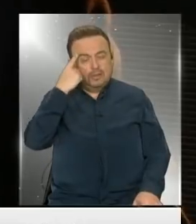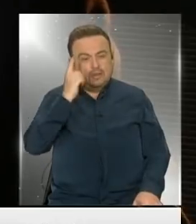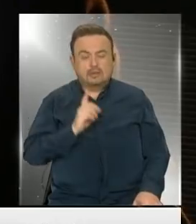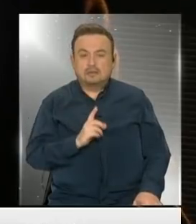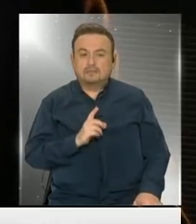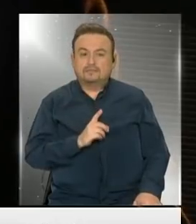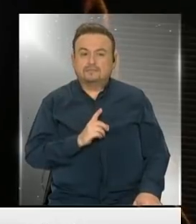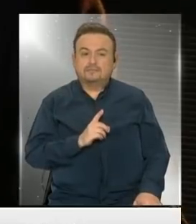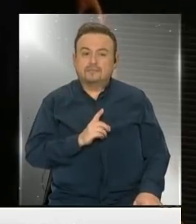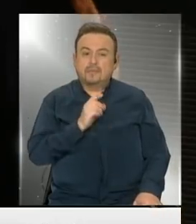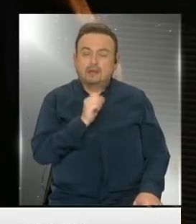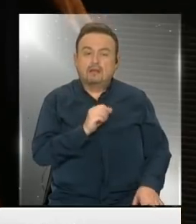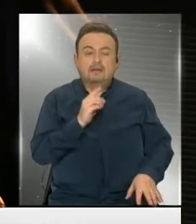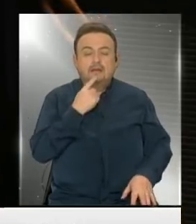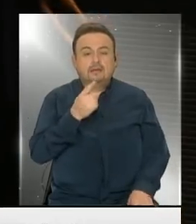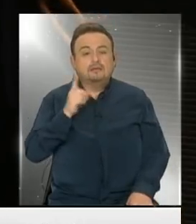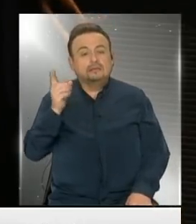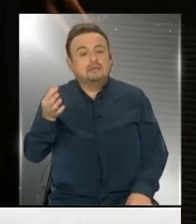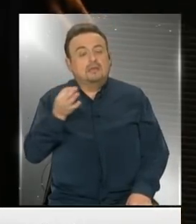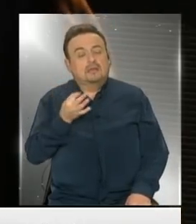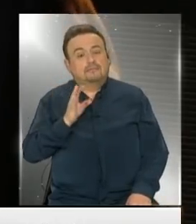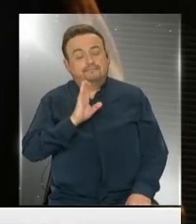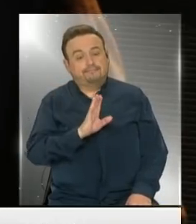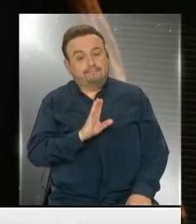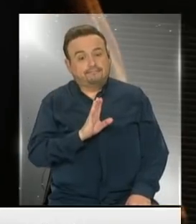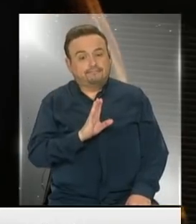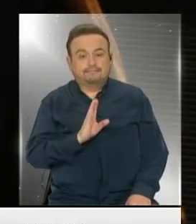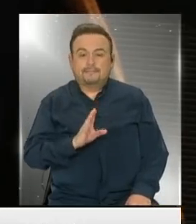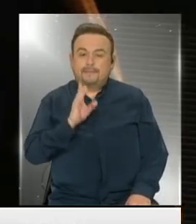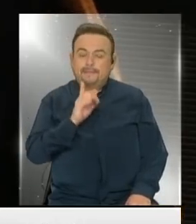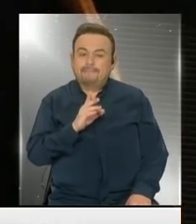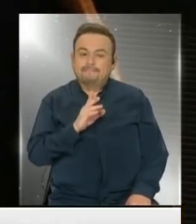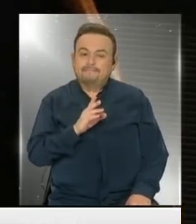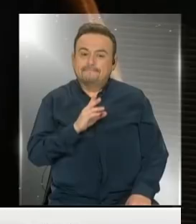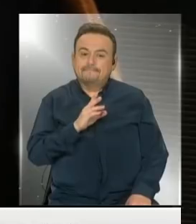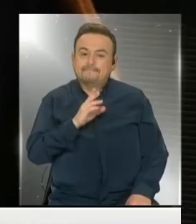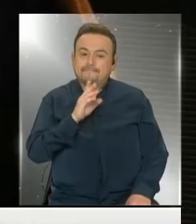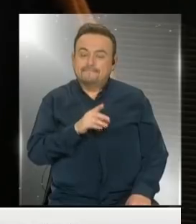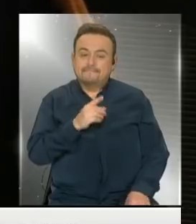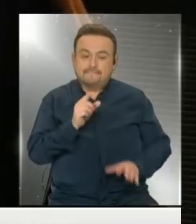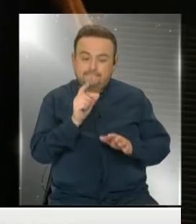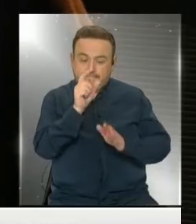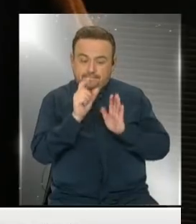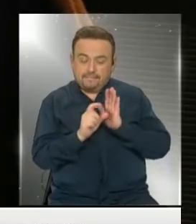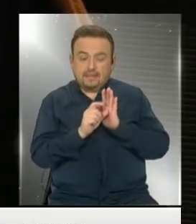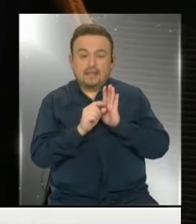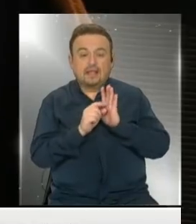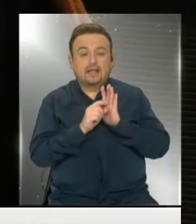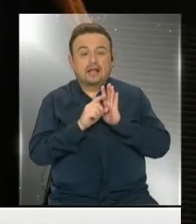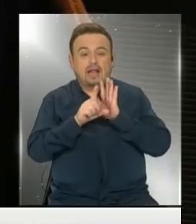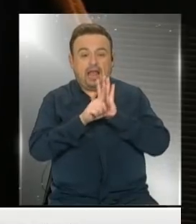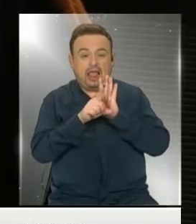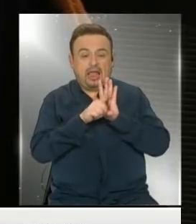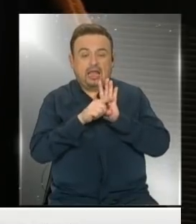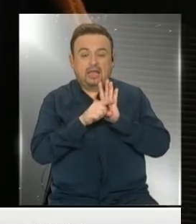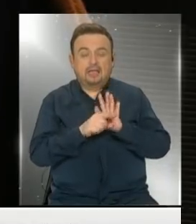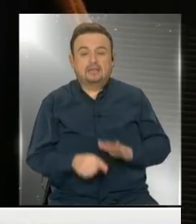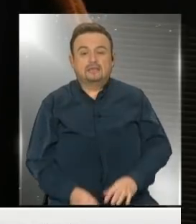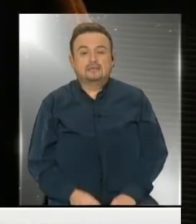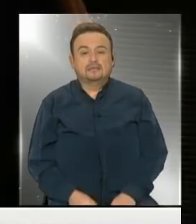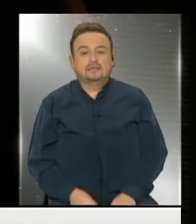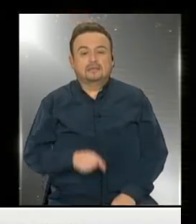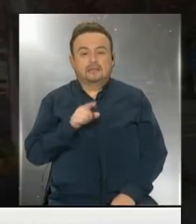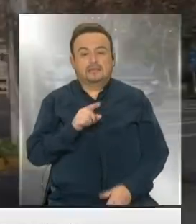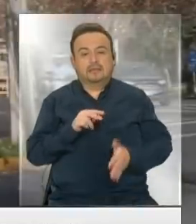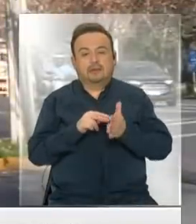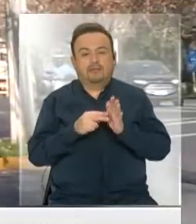tal y cual cosa, pero ellos me van a decir, oiga, mire, exactamente en tal párrafo de la ley, en tal parte, está